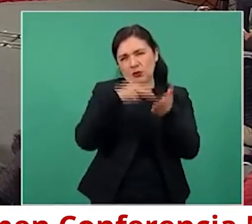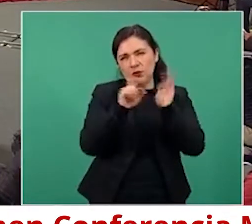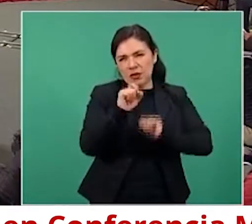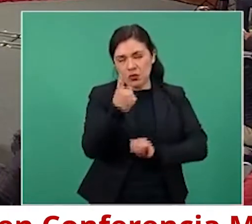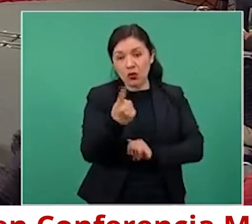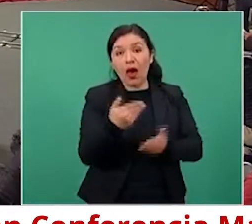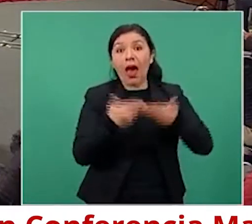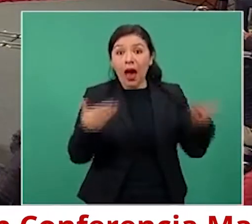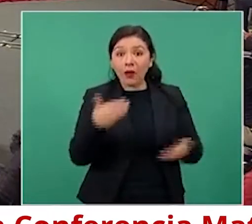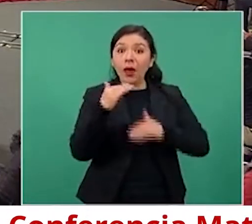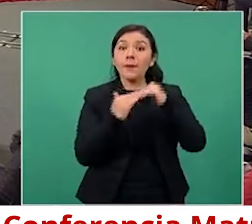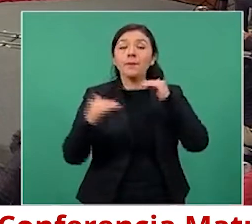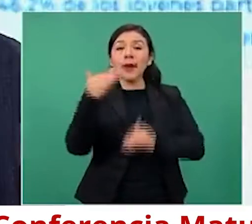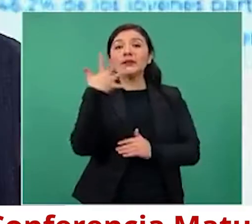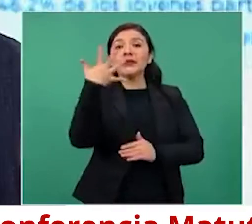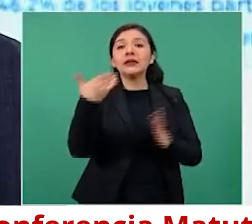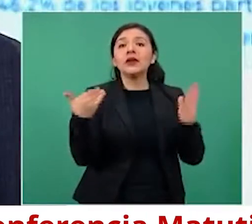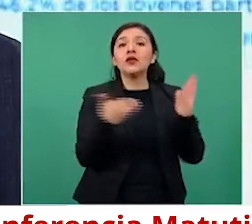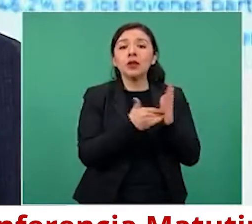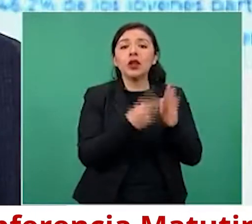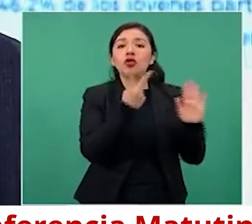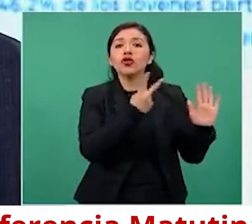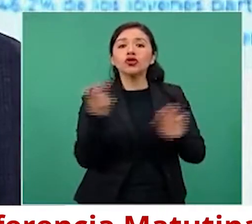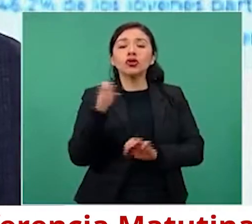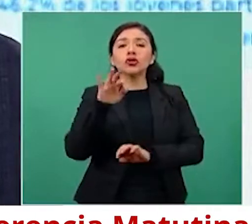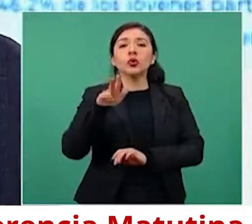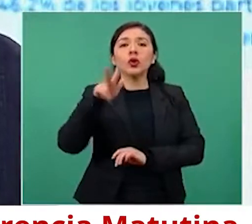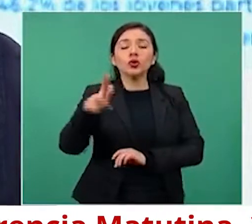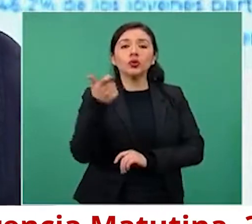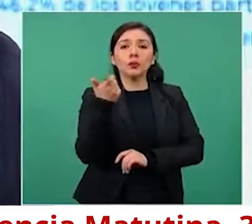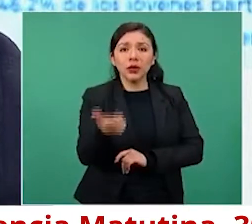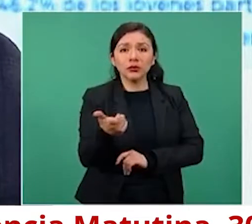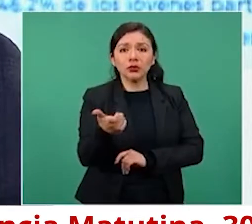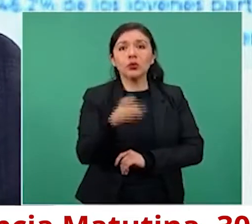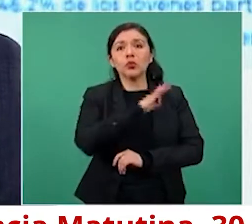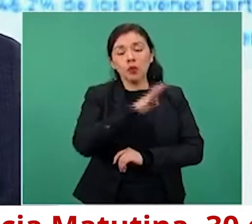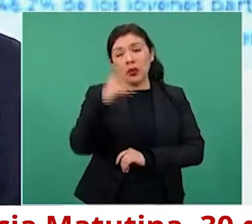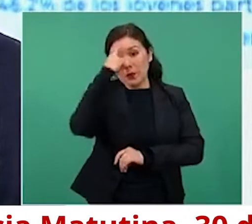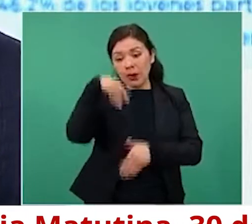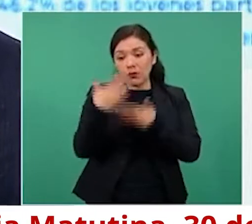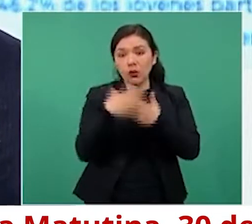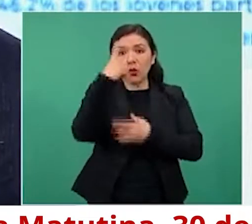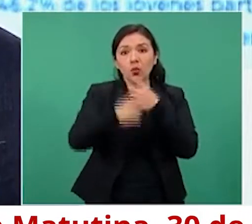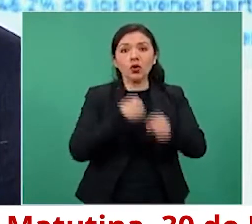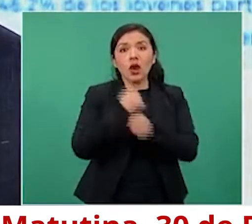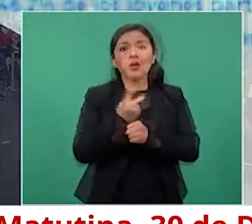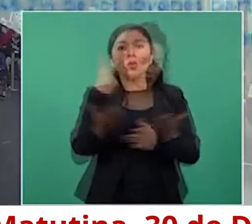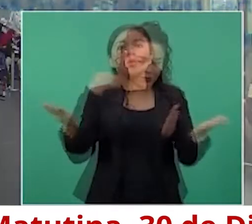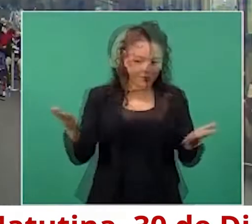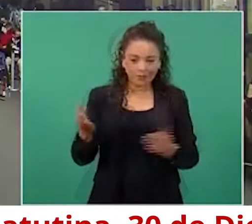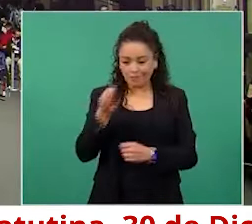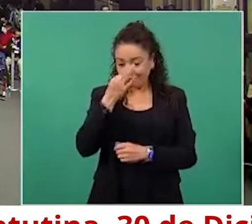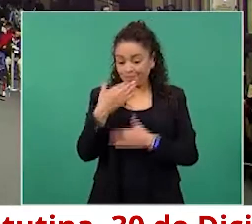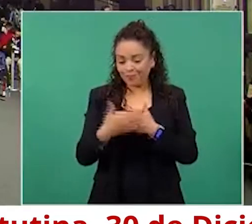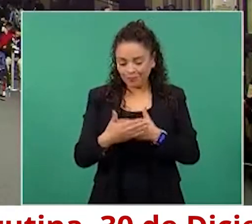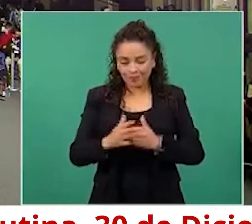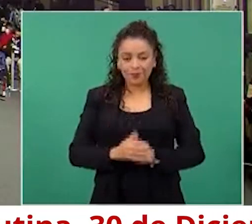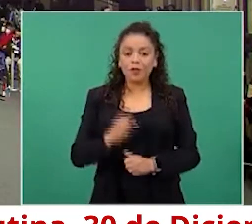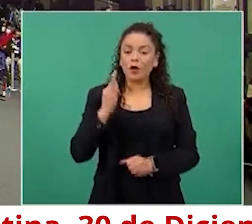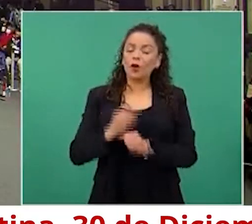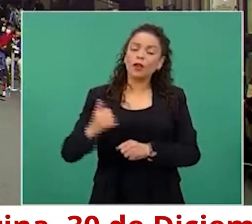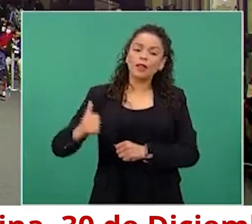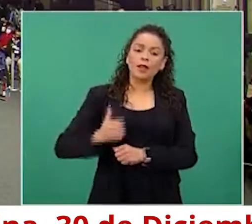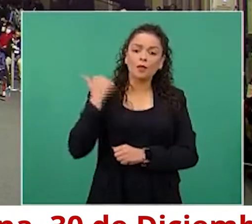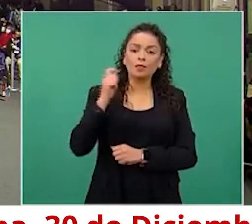a una beca de 5 mil 258 pesos en el año 2022. Aprovechando que